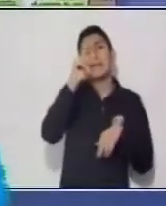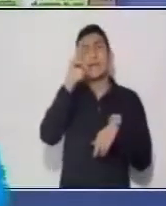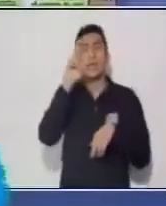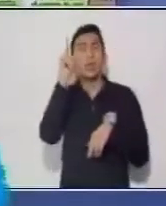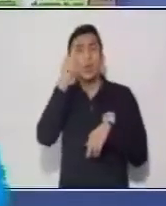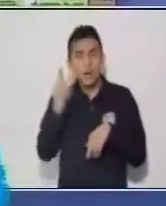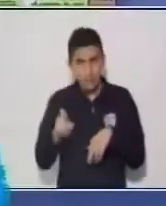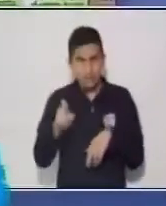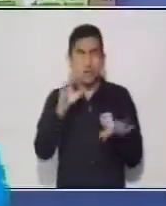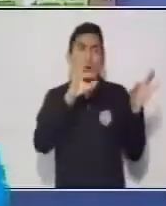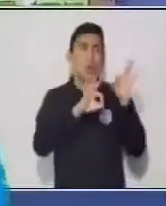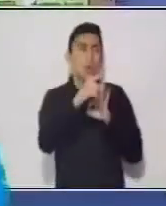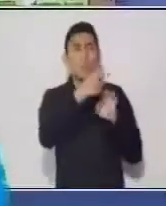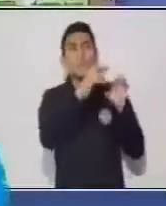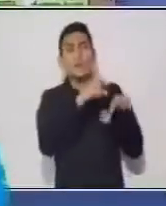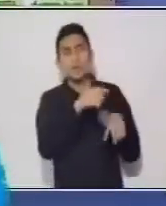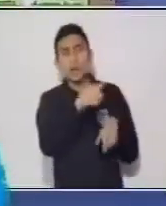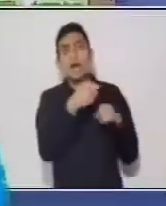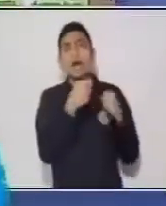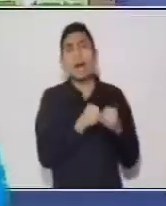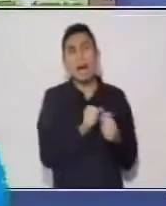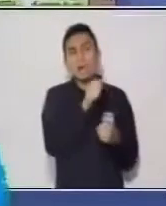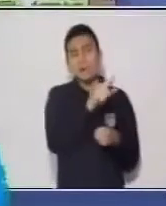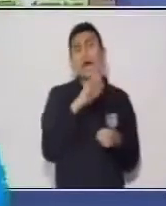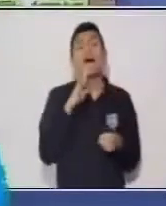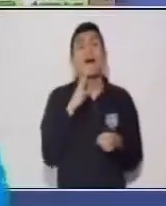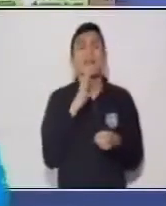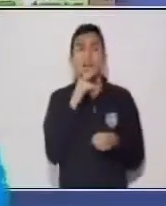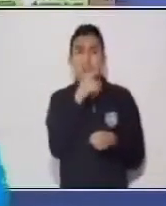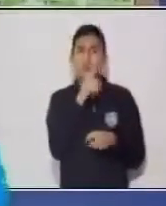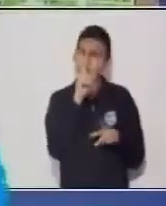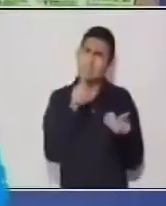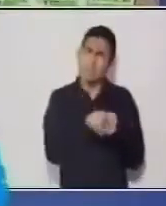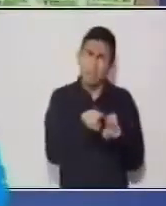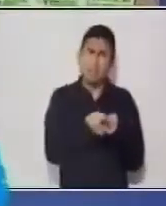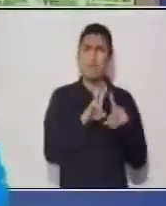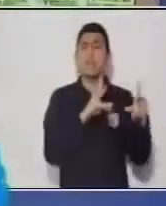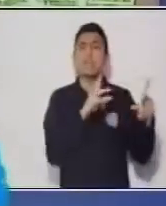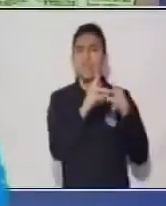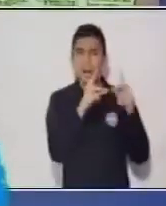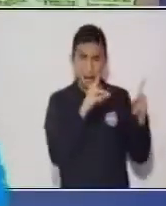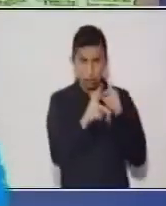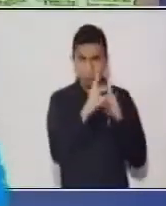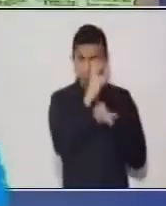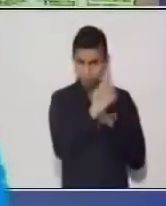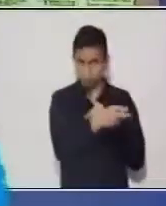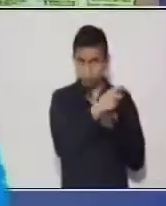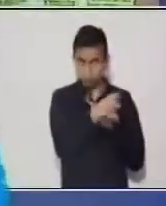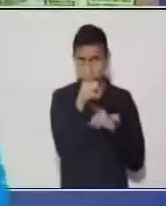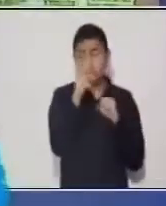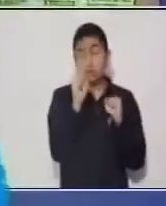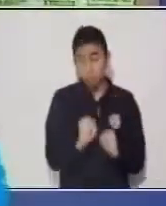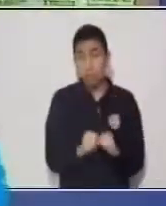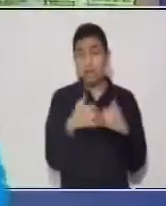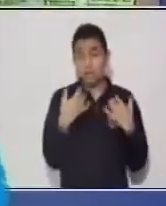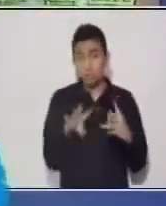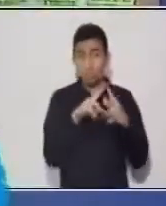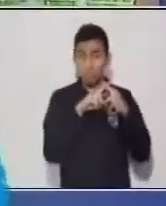hace que hablen esos personajes. Pues eso también es un diálogo. Entonces podemos encontrar